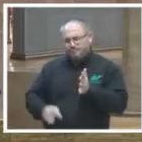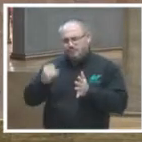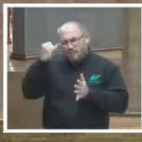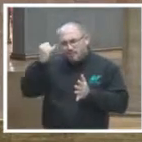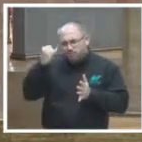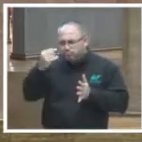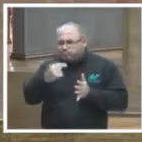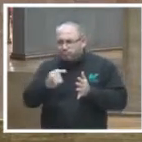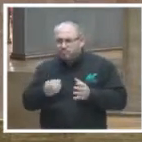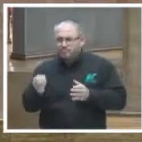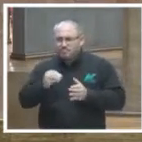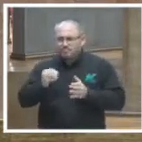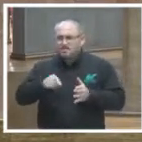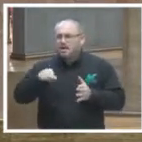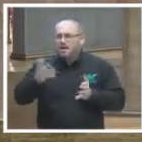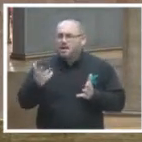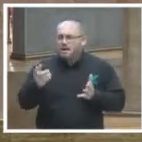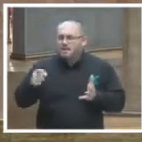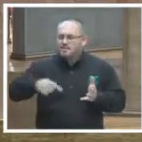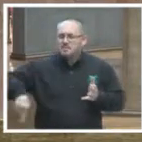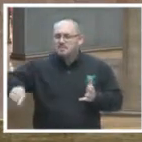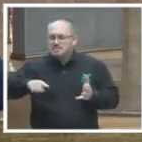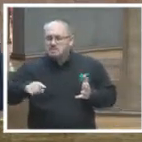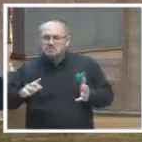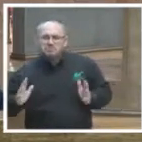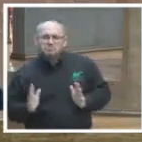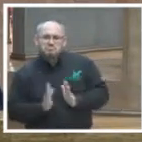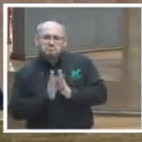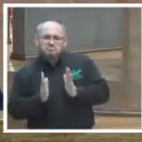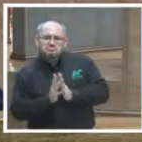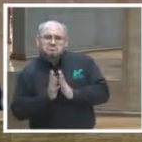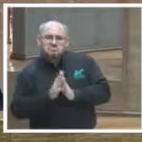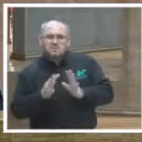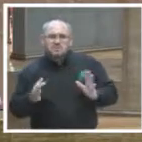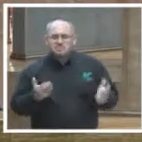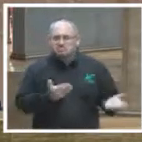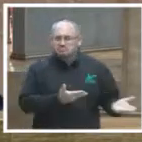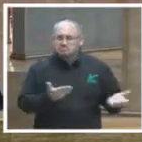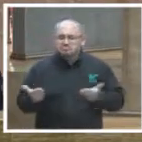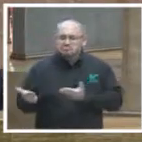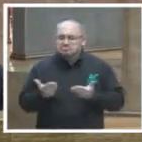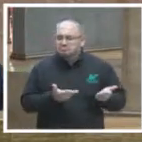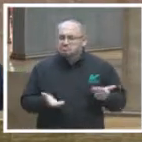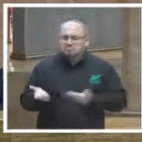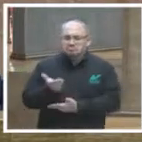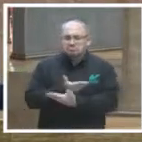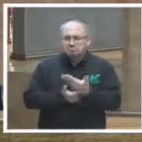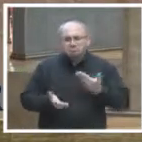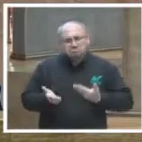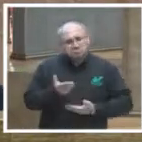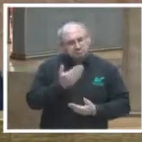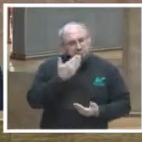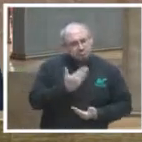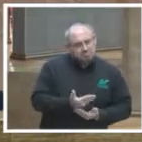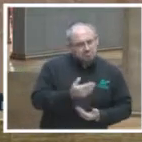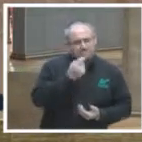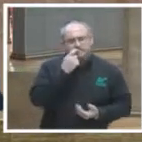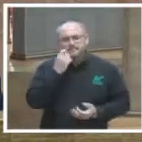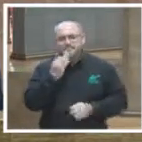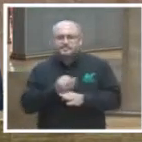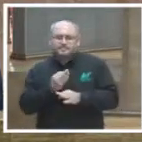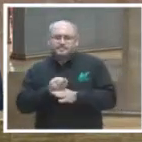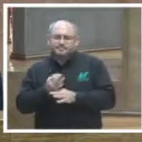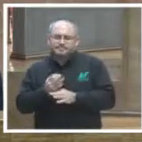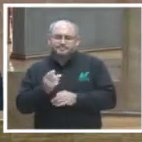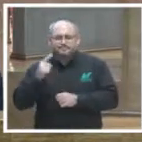jurisprudencia y eso hace que haya una participación con la ciudadanía inclusive ahorita estamos valorando